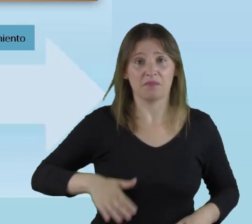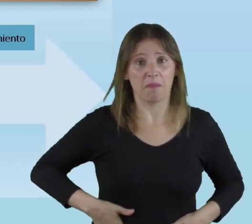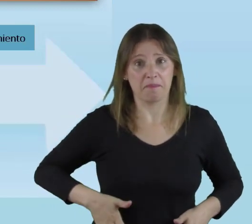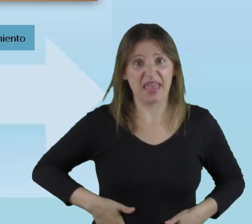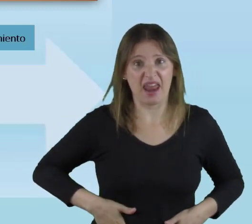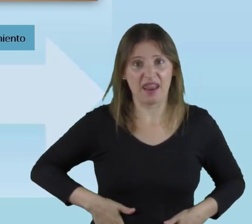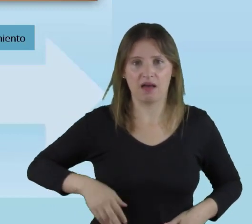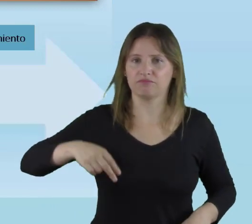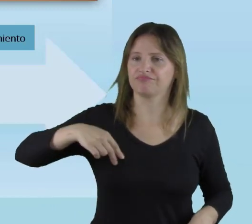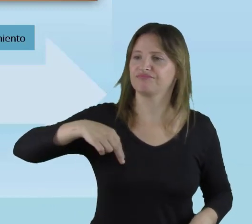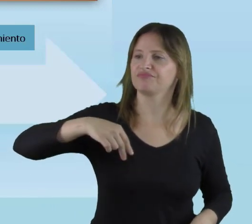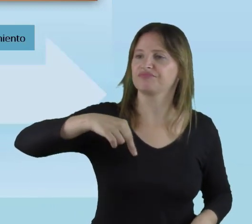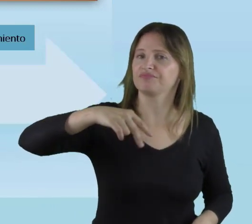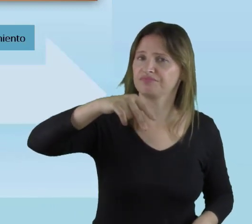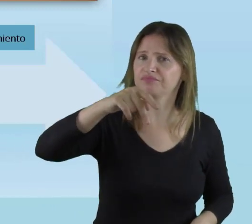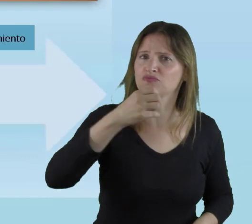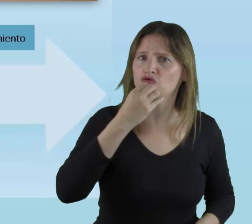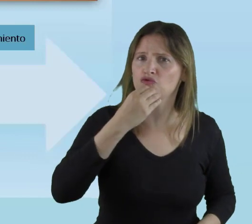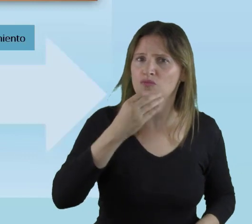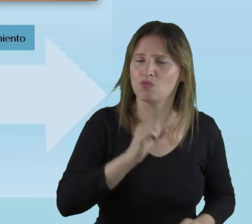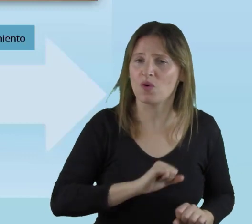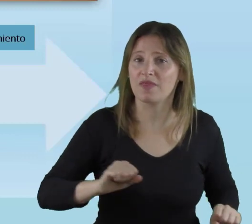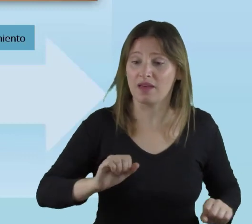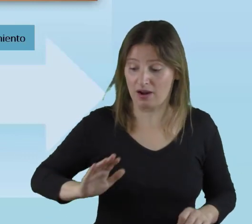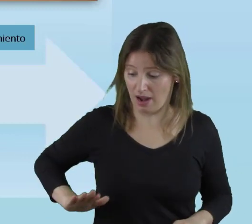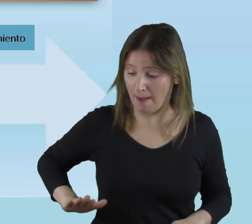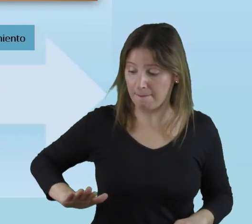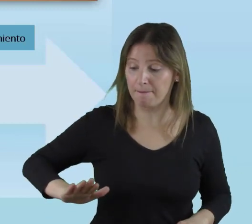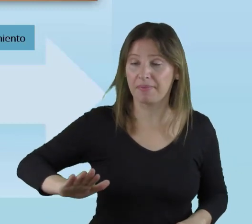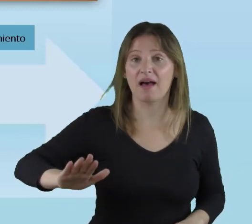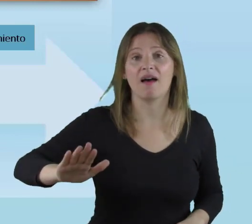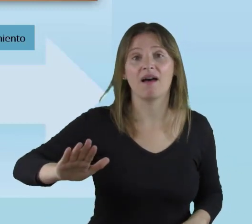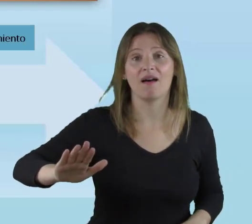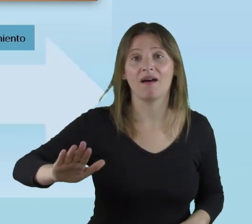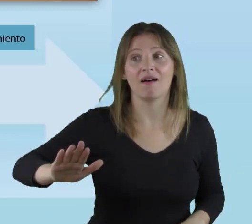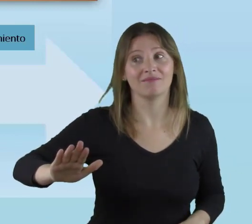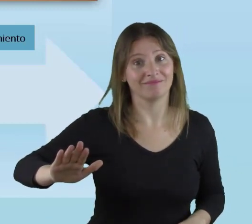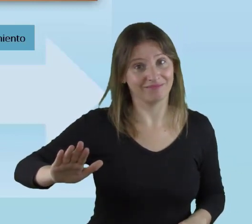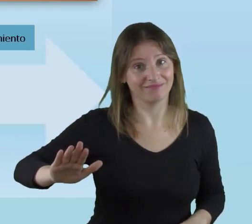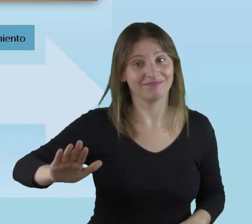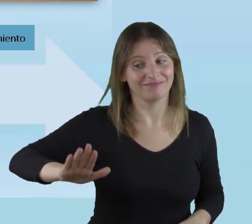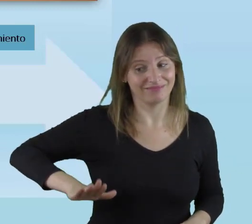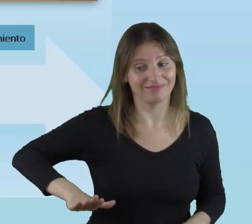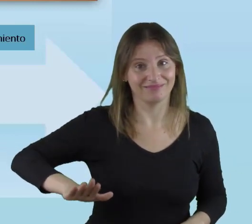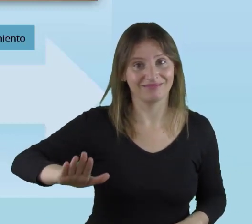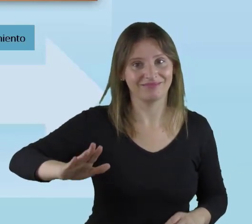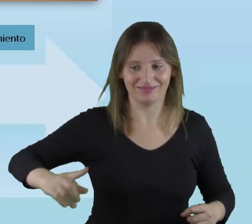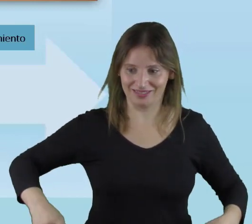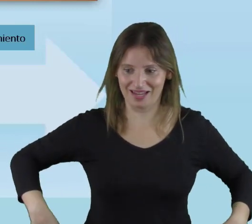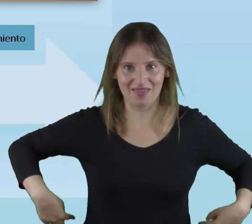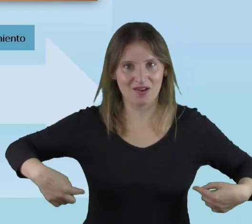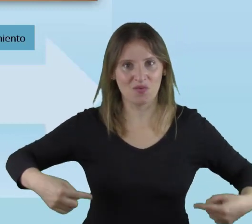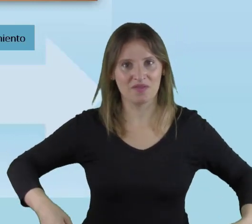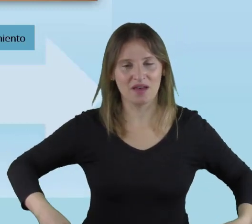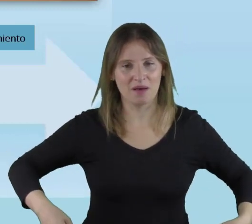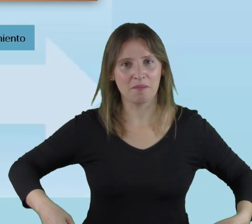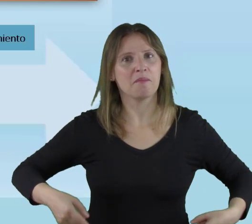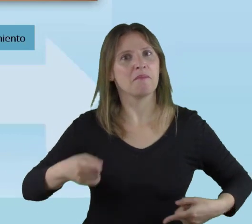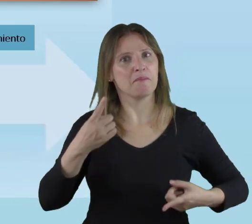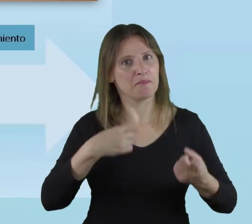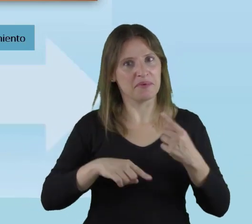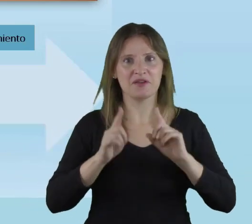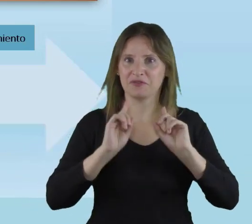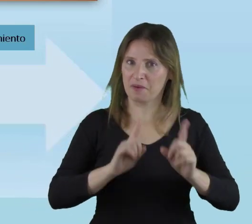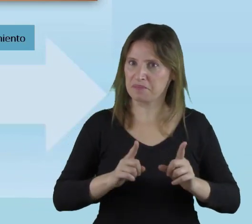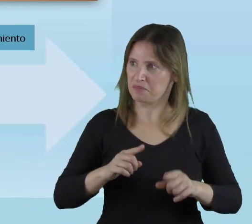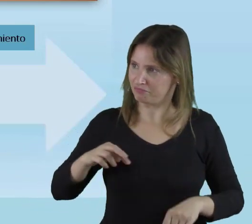podemos subir los que caminamos bien. Por la rampa está pensada para la